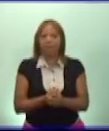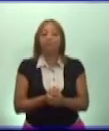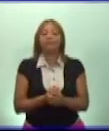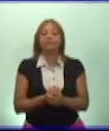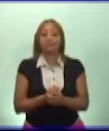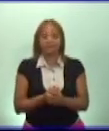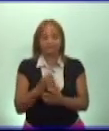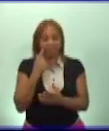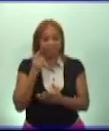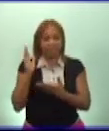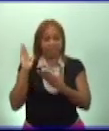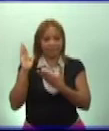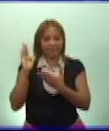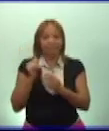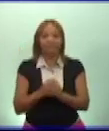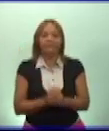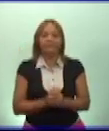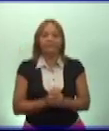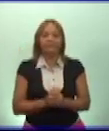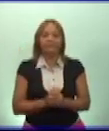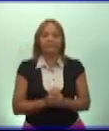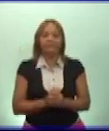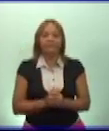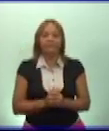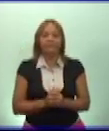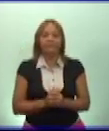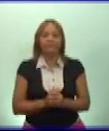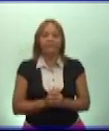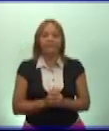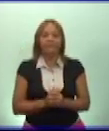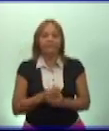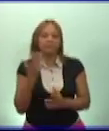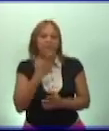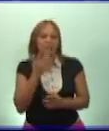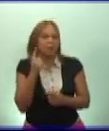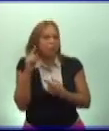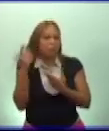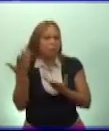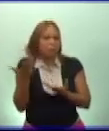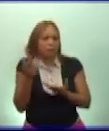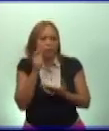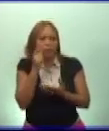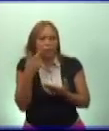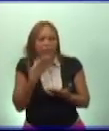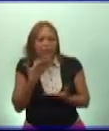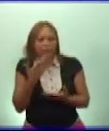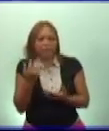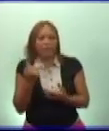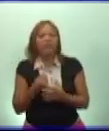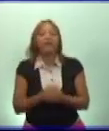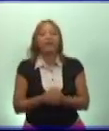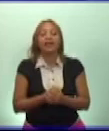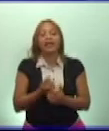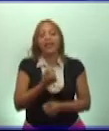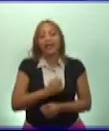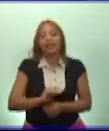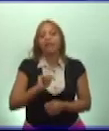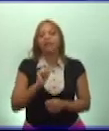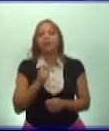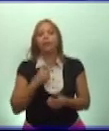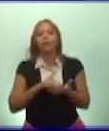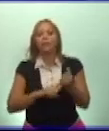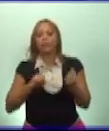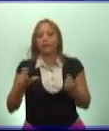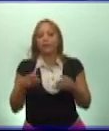Miren, Blas Roca Calderío. ¿Quién fue Blas Roca Calderío? Bueno, nació en Manzanillo,